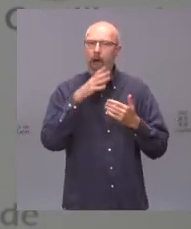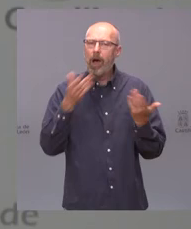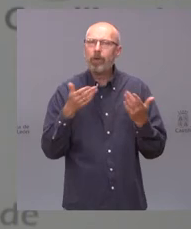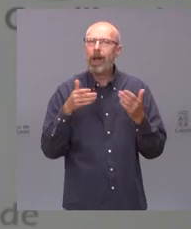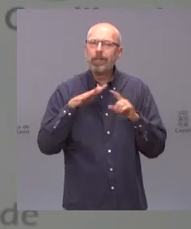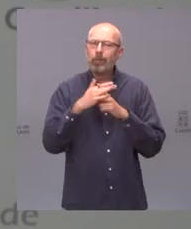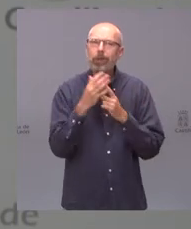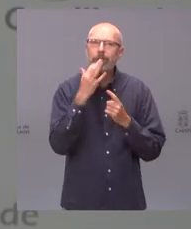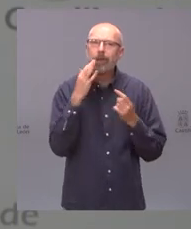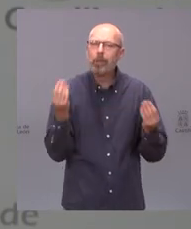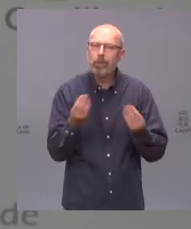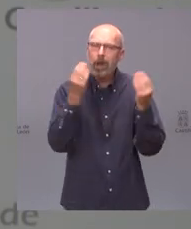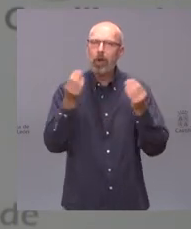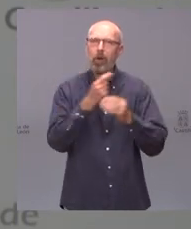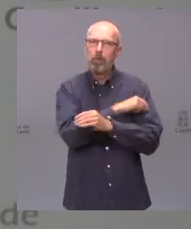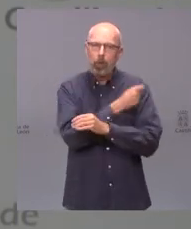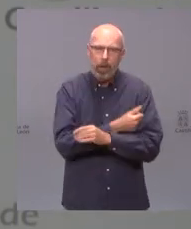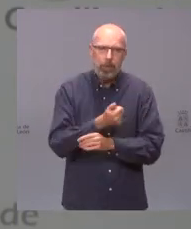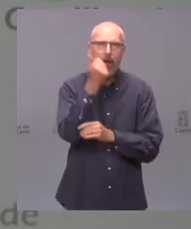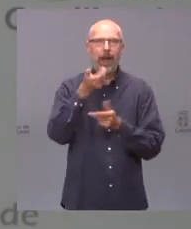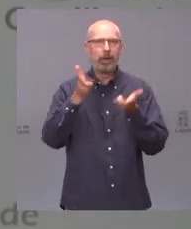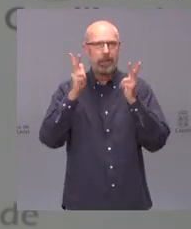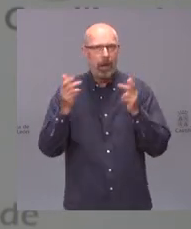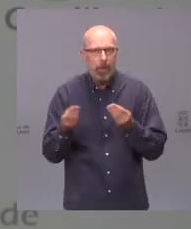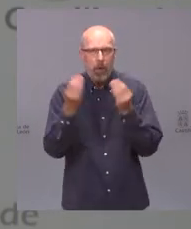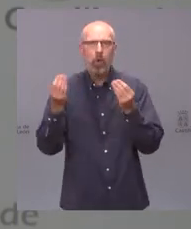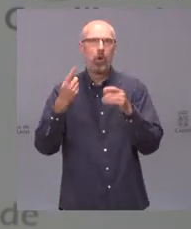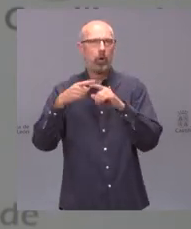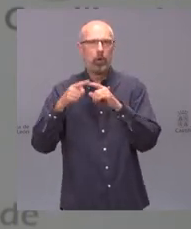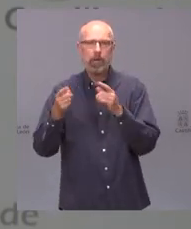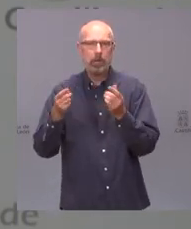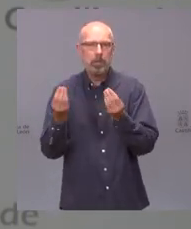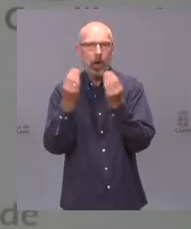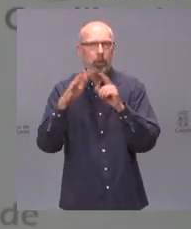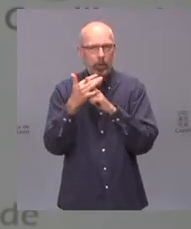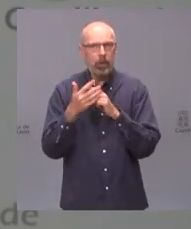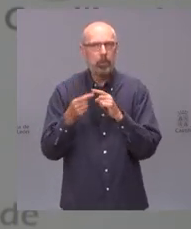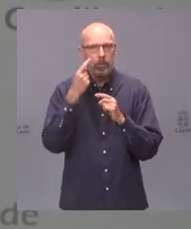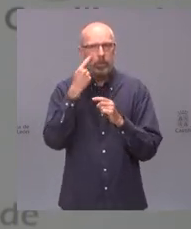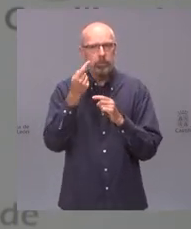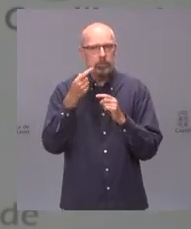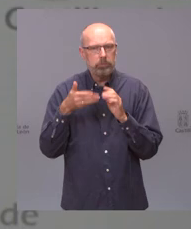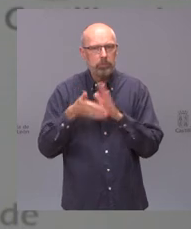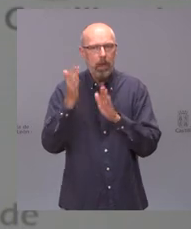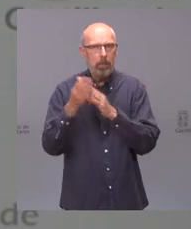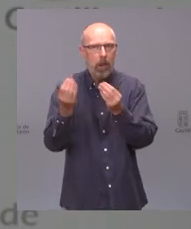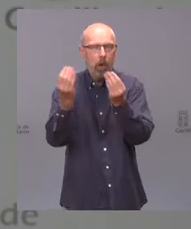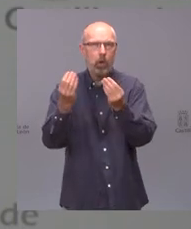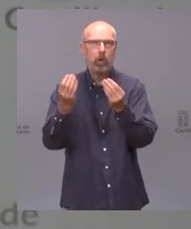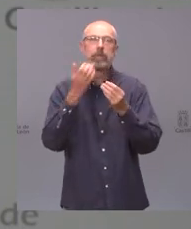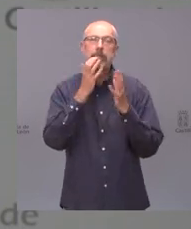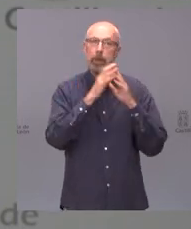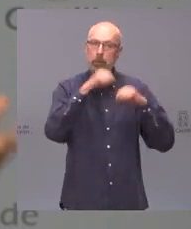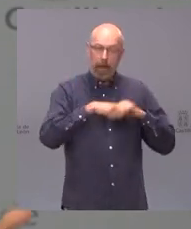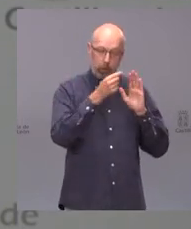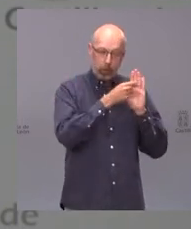libertad y más normalidad y mientras se siga cumpliendo el pacto de gobierno mientras se sigan cumpliendo sus cláusulas mientras